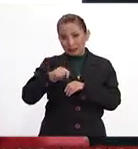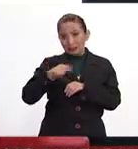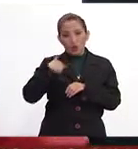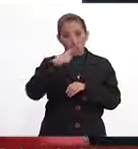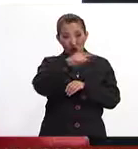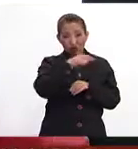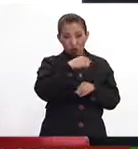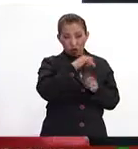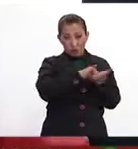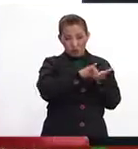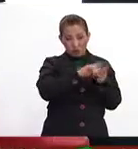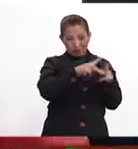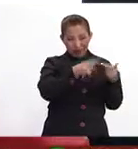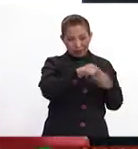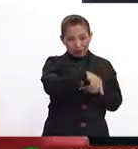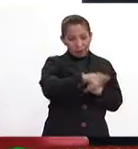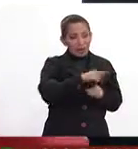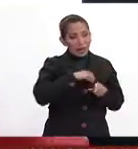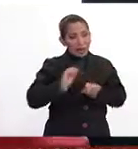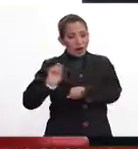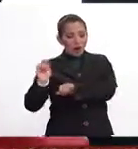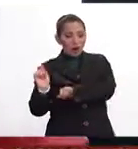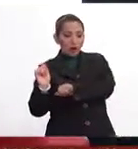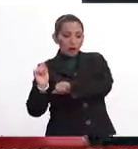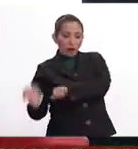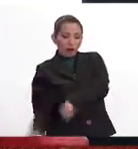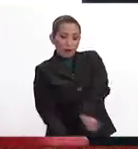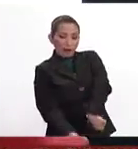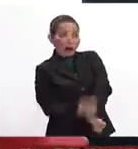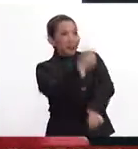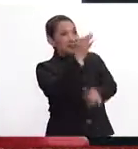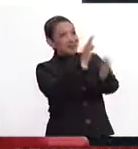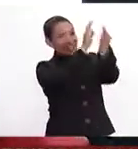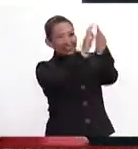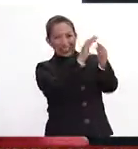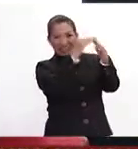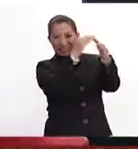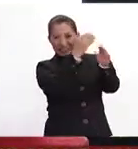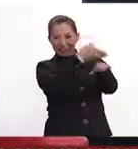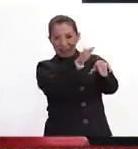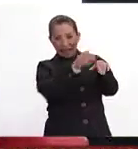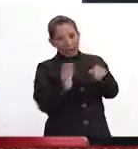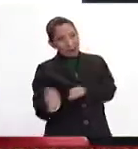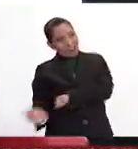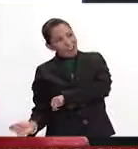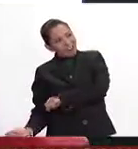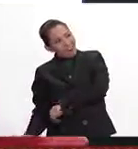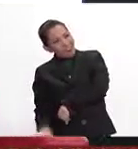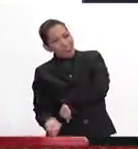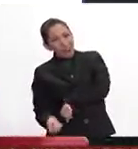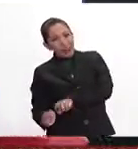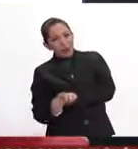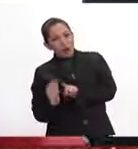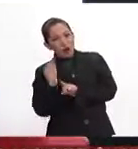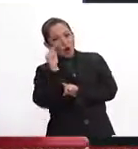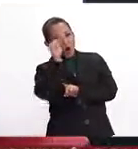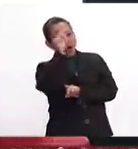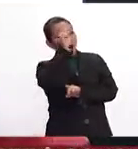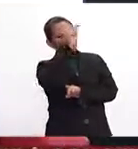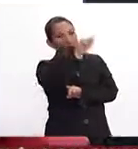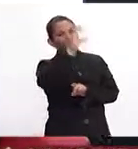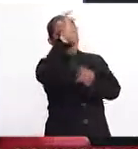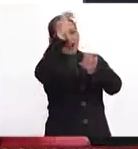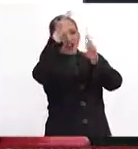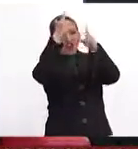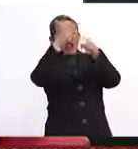golfista que está en frente, que tiene en frente la Casa Blanca y está tirando, está, está, está tirando pelotas y están todas